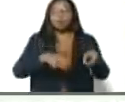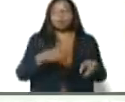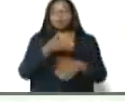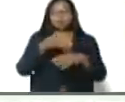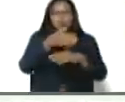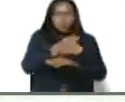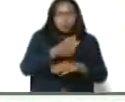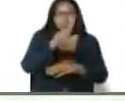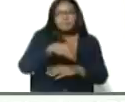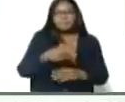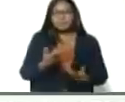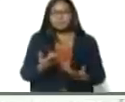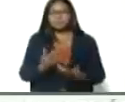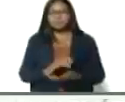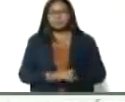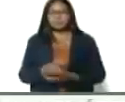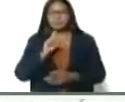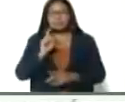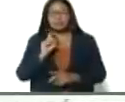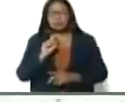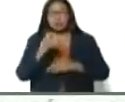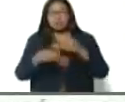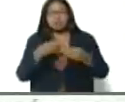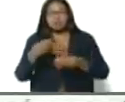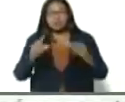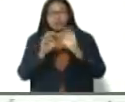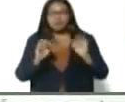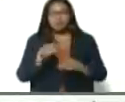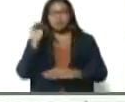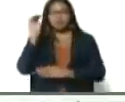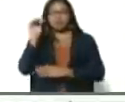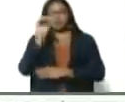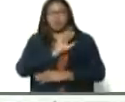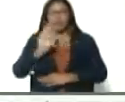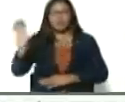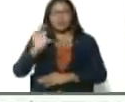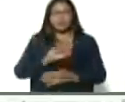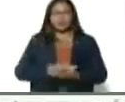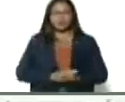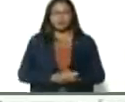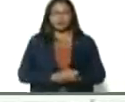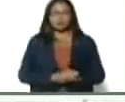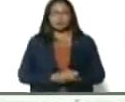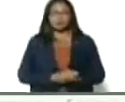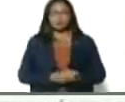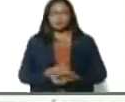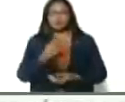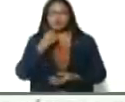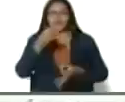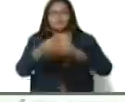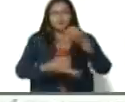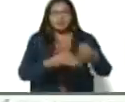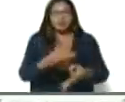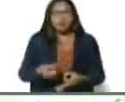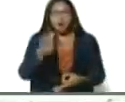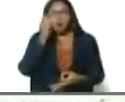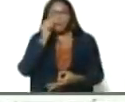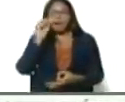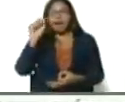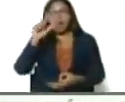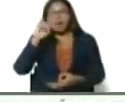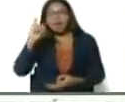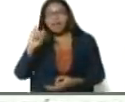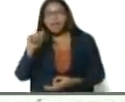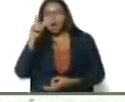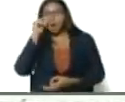científica de un frente de batalla vital para el futuro del país. Lo decía Alí Rodríguez, siempre me viene a la mente Alí